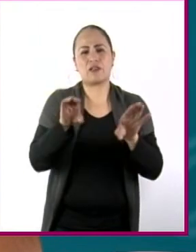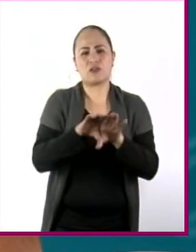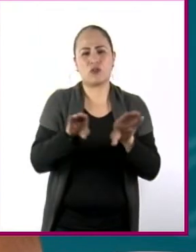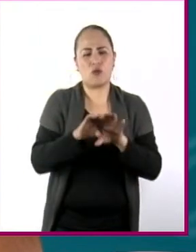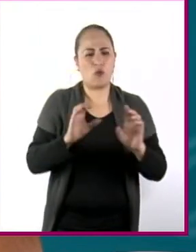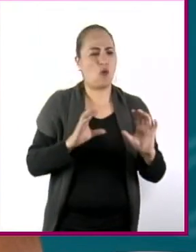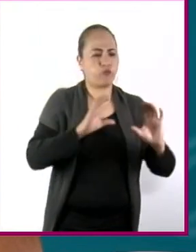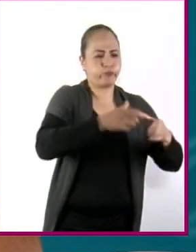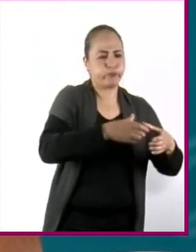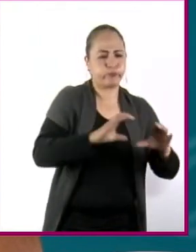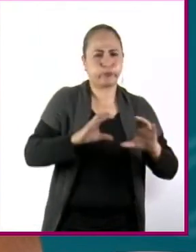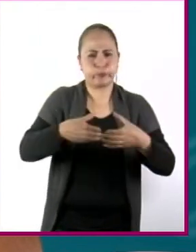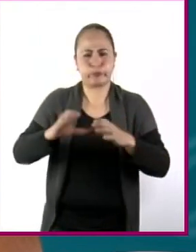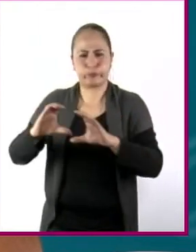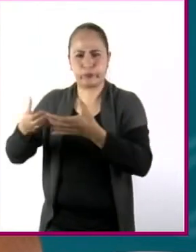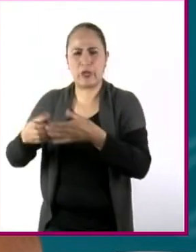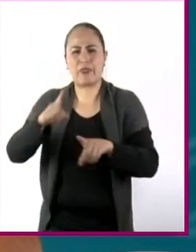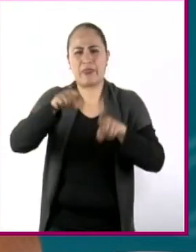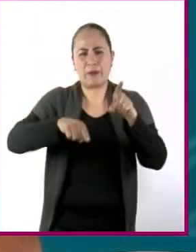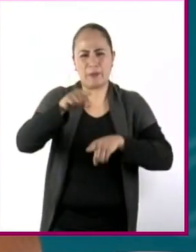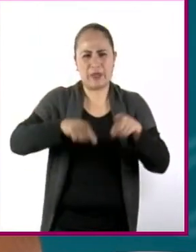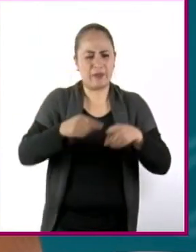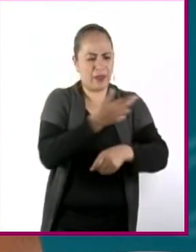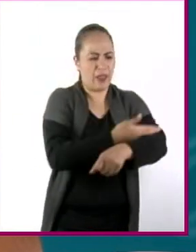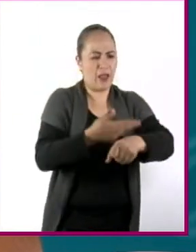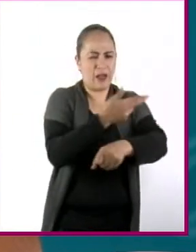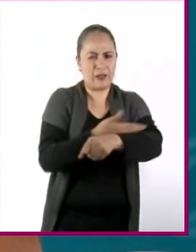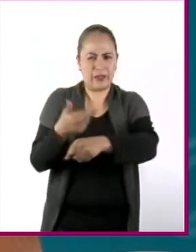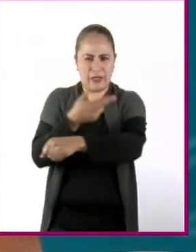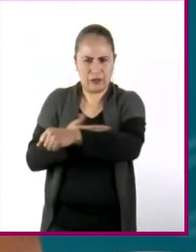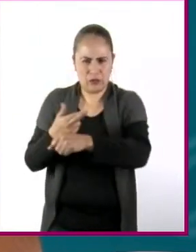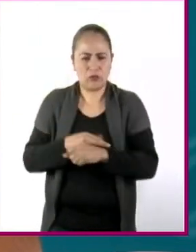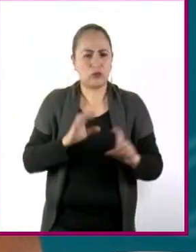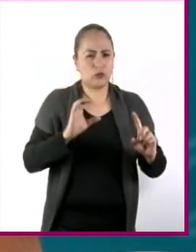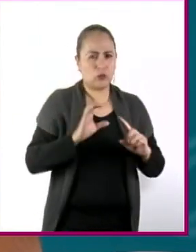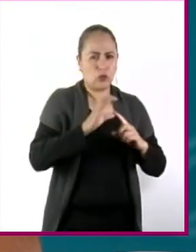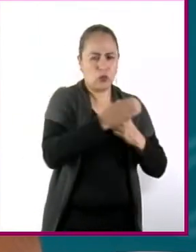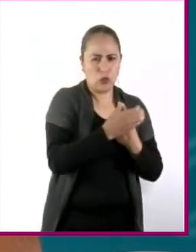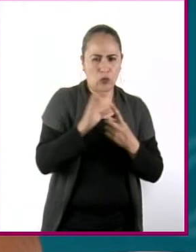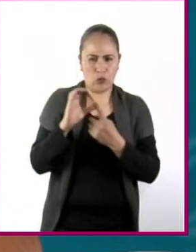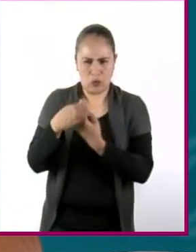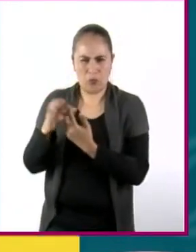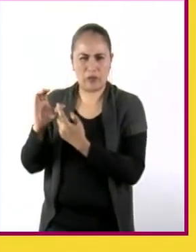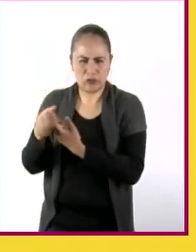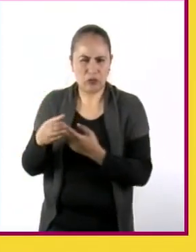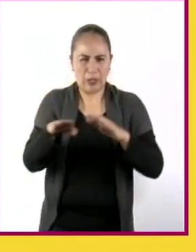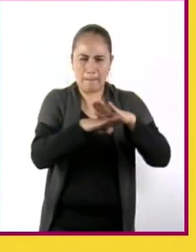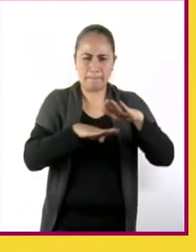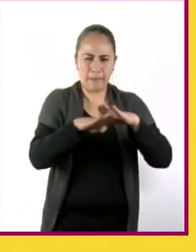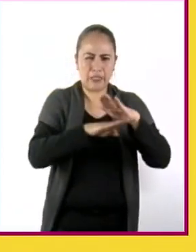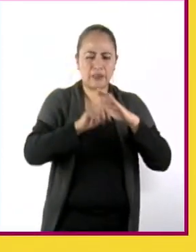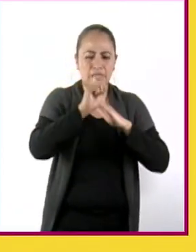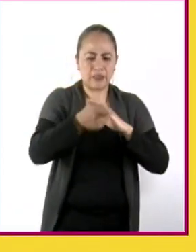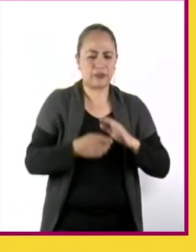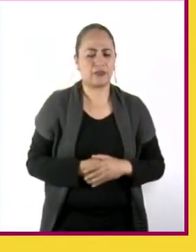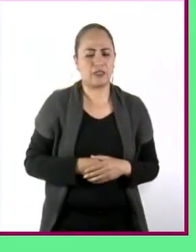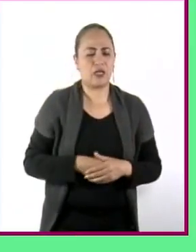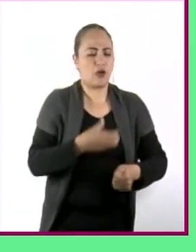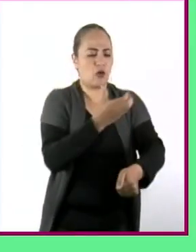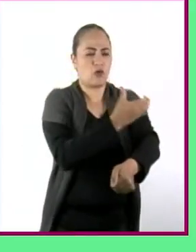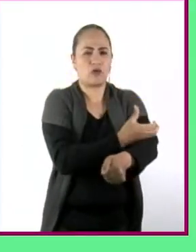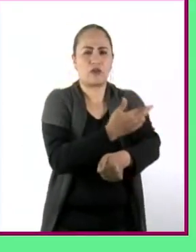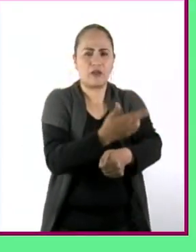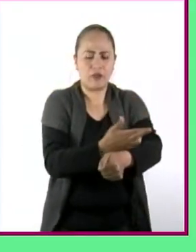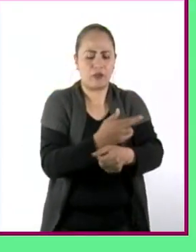equipos de trabajo que se arman según el propósito de la organización. Las comisiones básicas pueden ser Comisión coordinadora